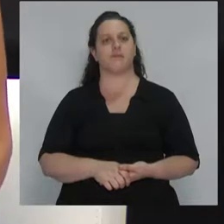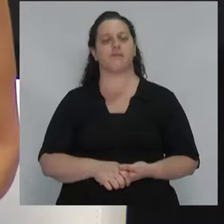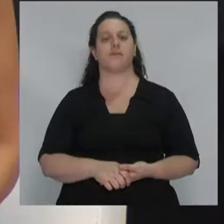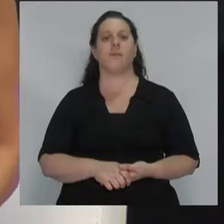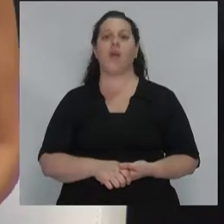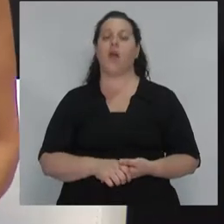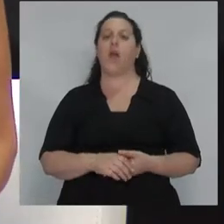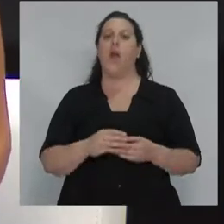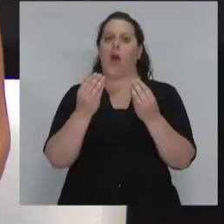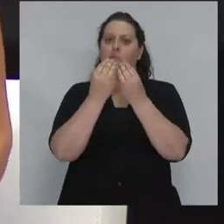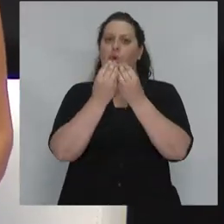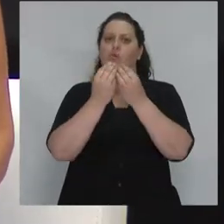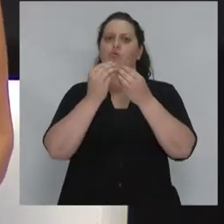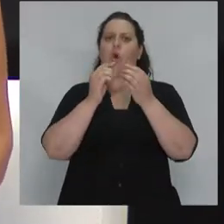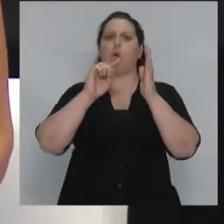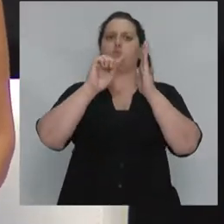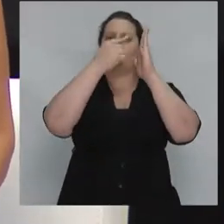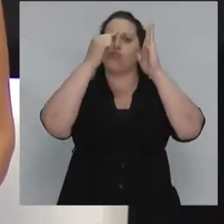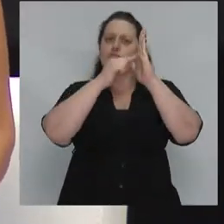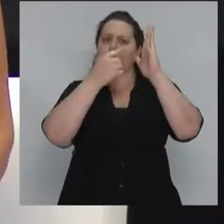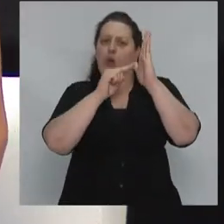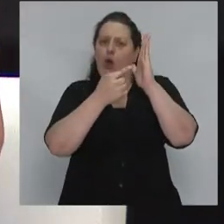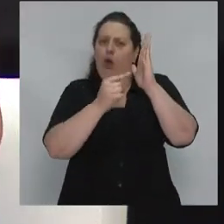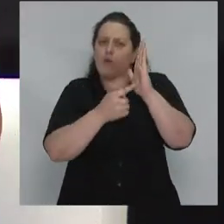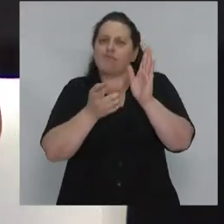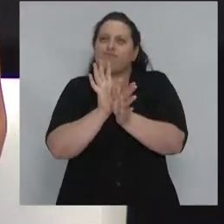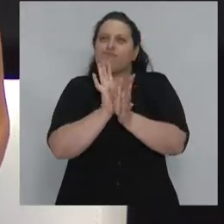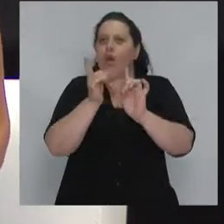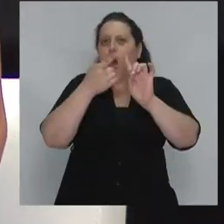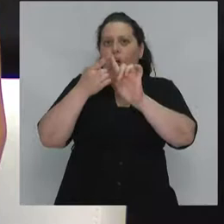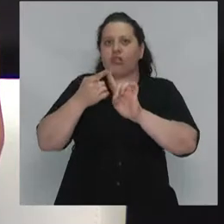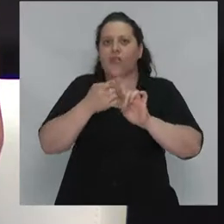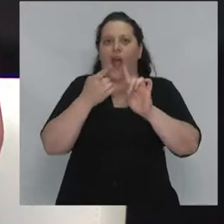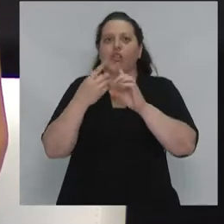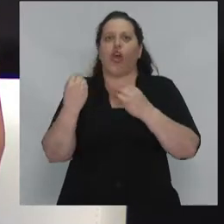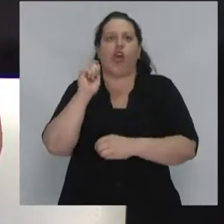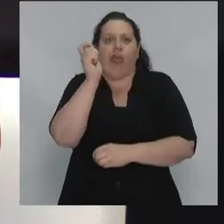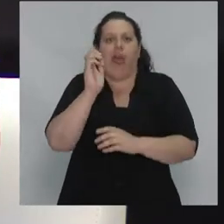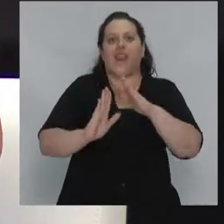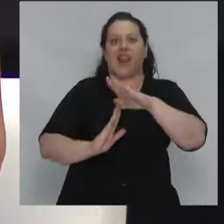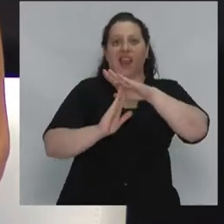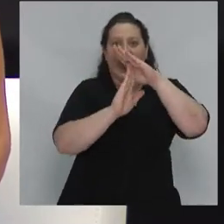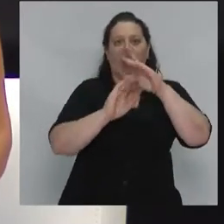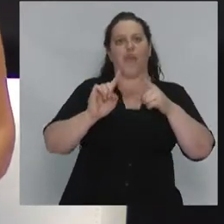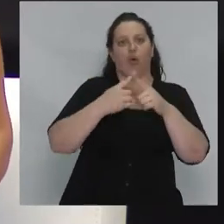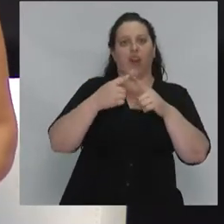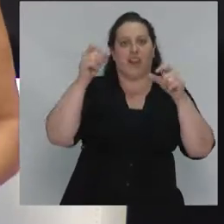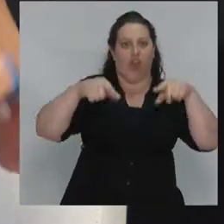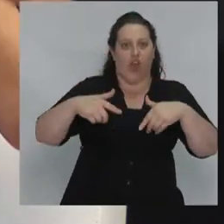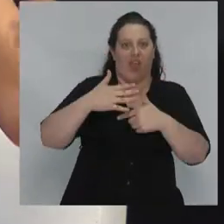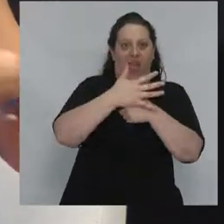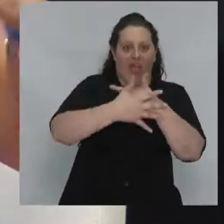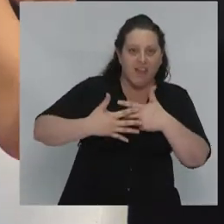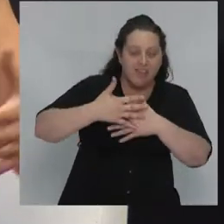Muchísimos puntos de contacto con los líderes políticos de nuestra región que escuchamos ayer durante toda la jornada.